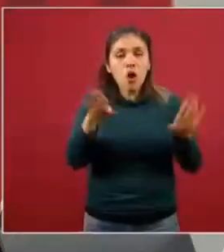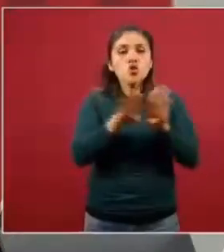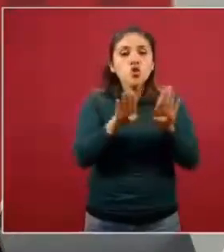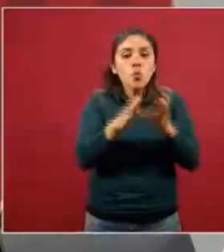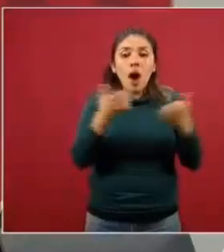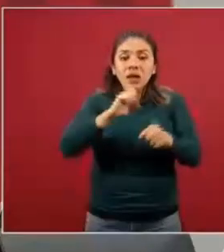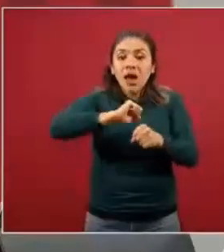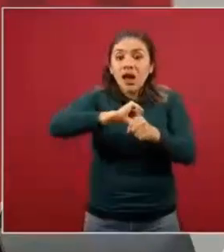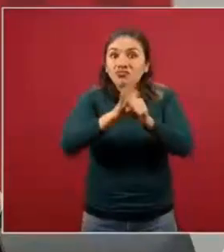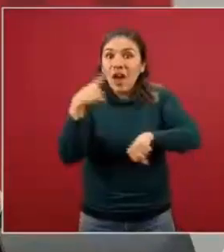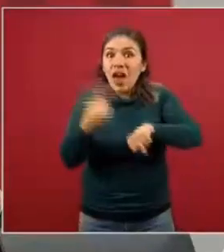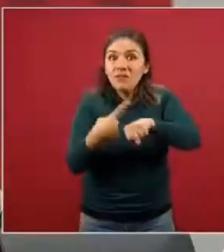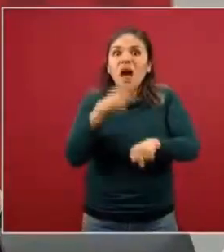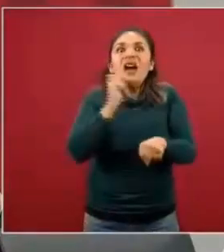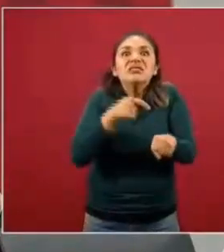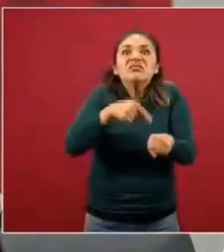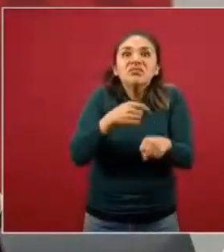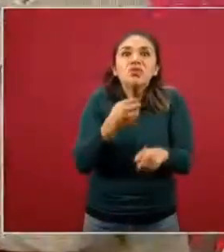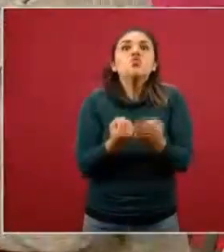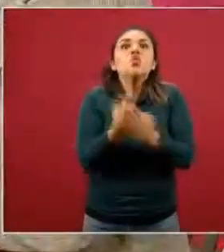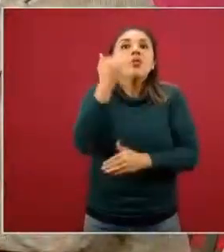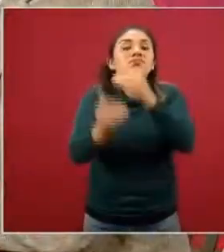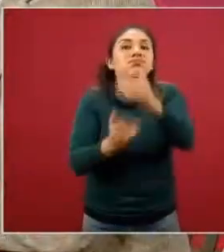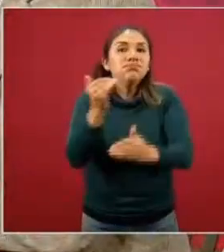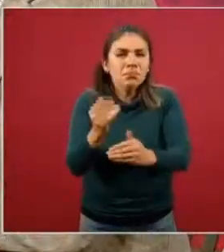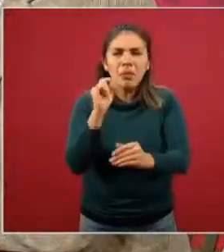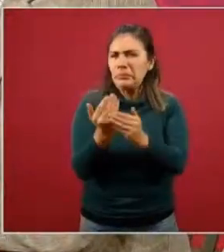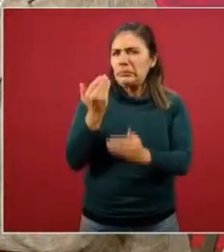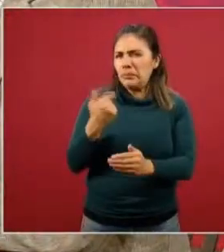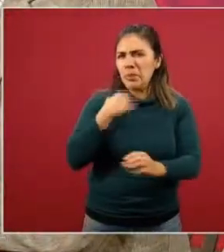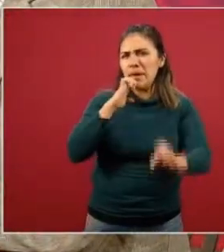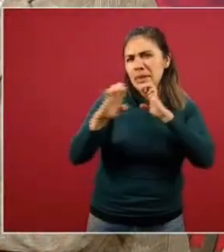la enfermedad. Hace unos pocos días, en una entrevista que me hicieron,